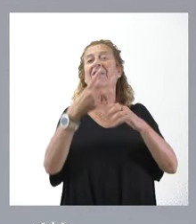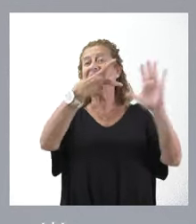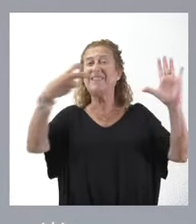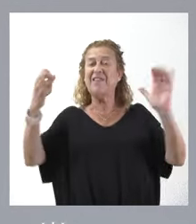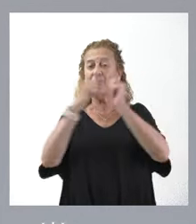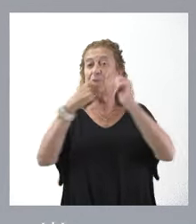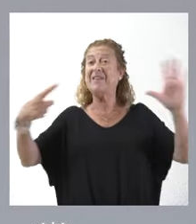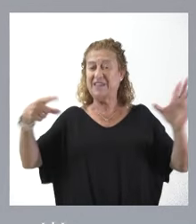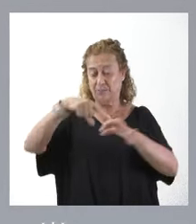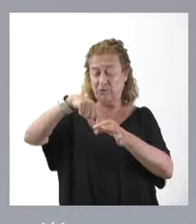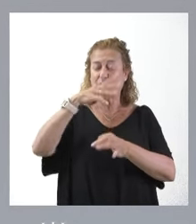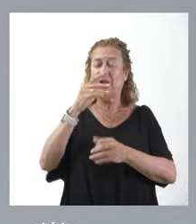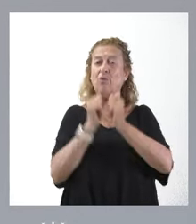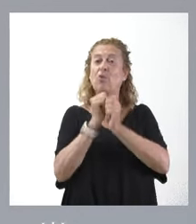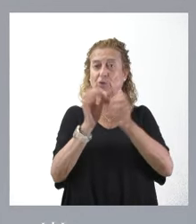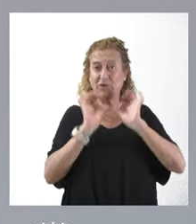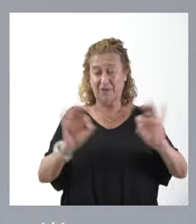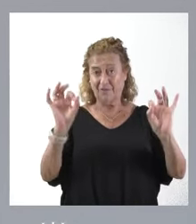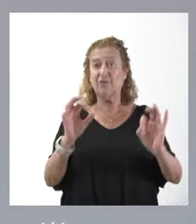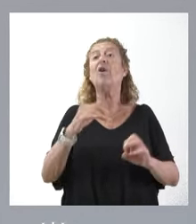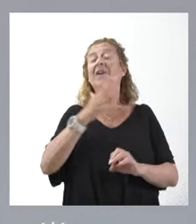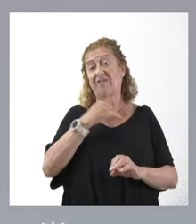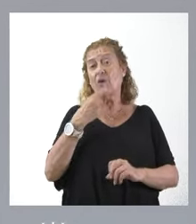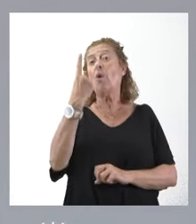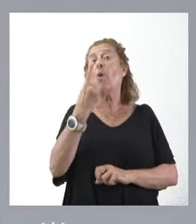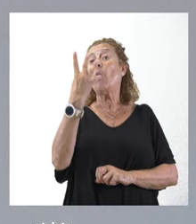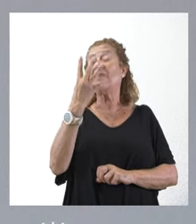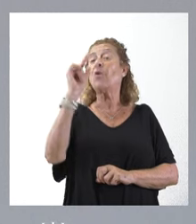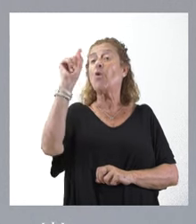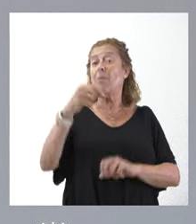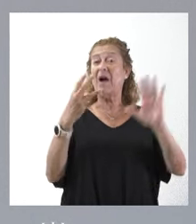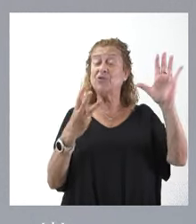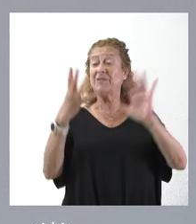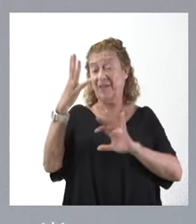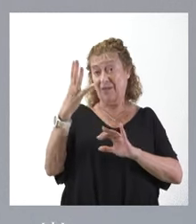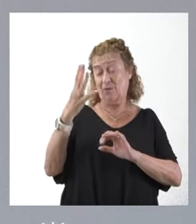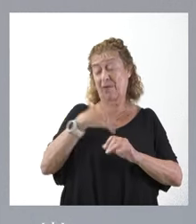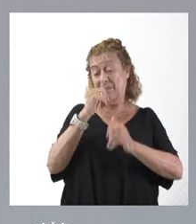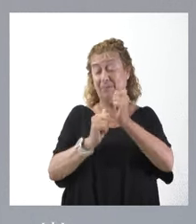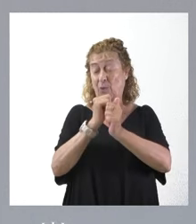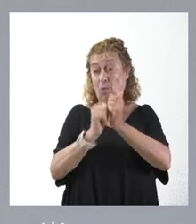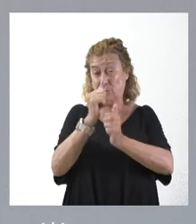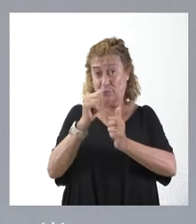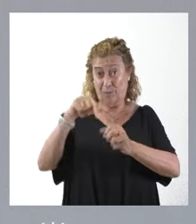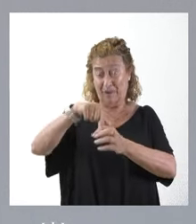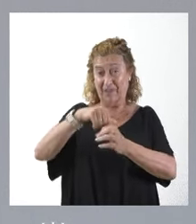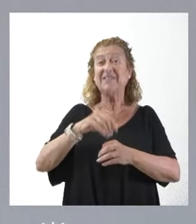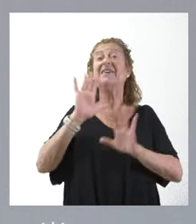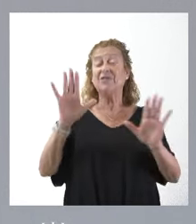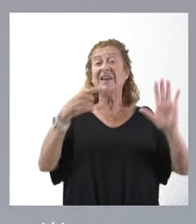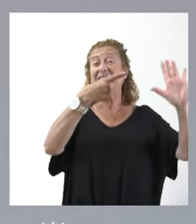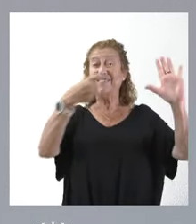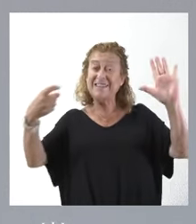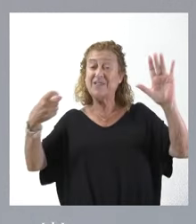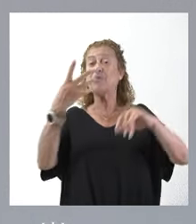concurso específico, es decir, un 4,81% de las plazas de concurso. Por lo tanto, 640